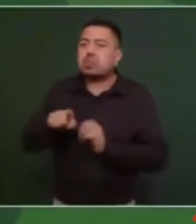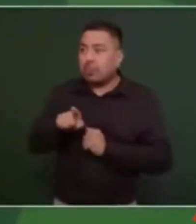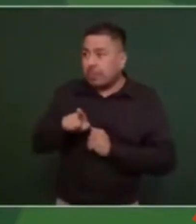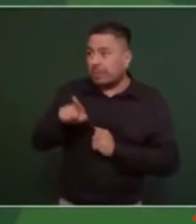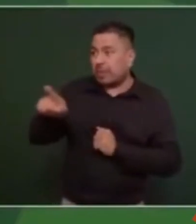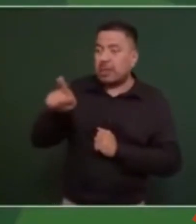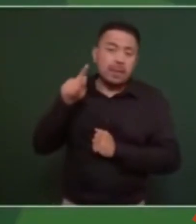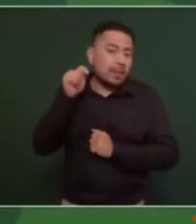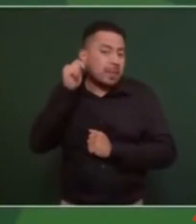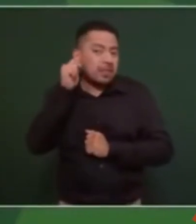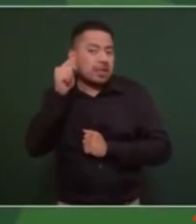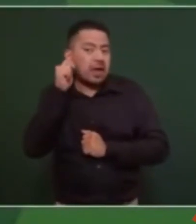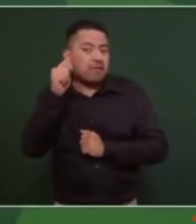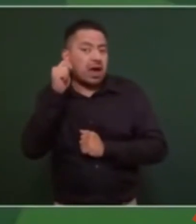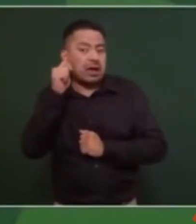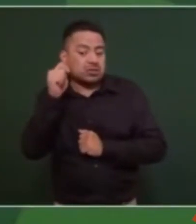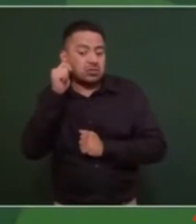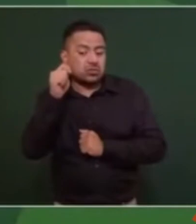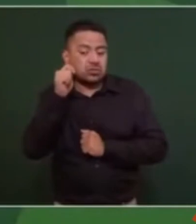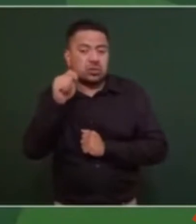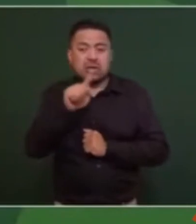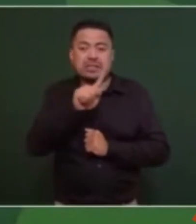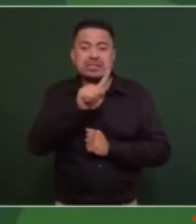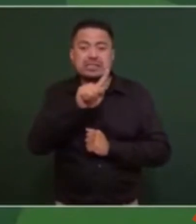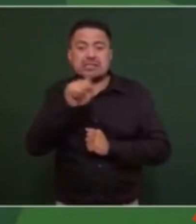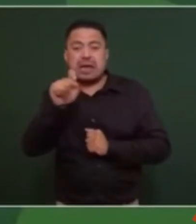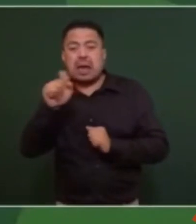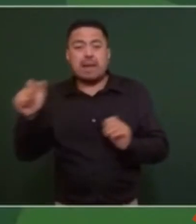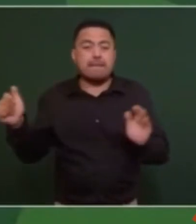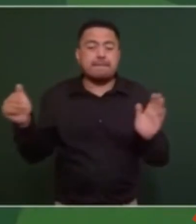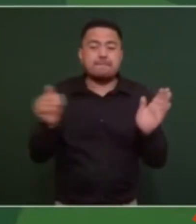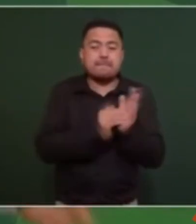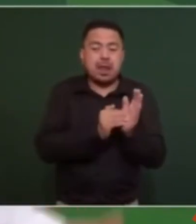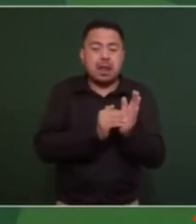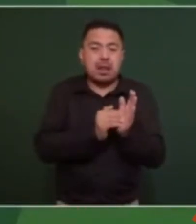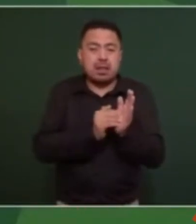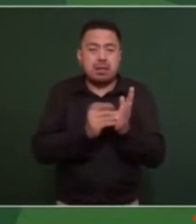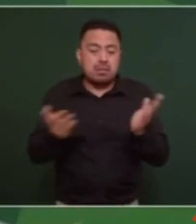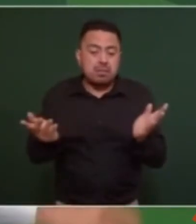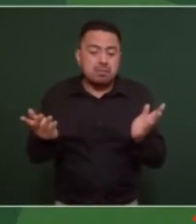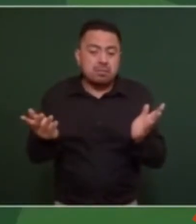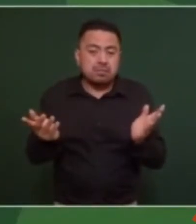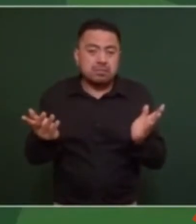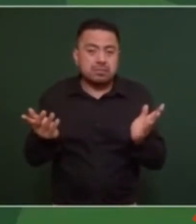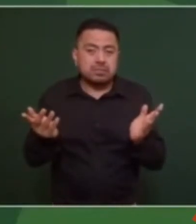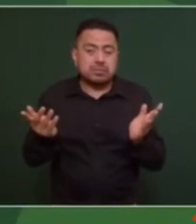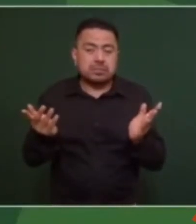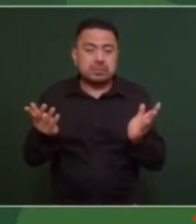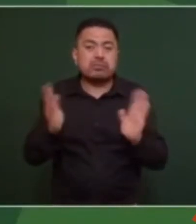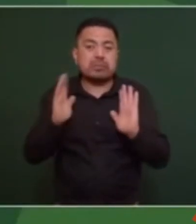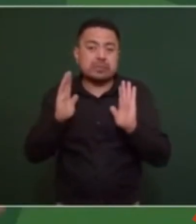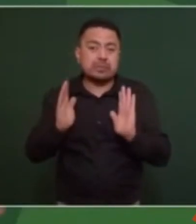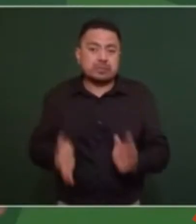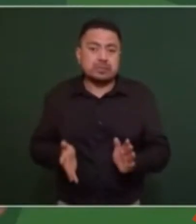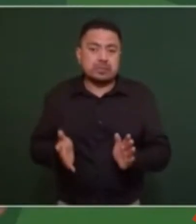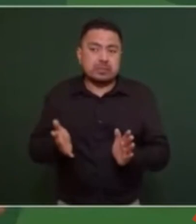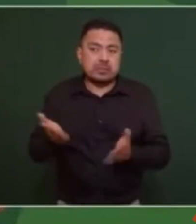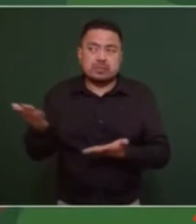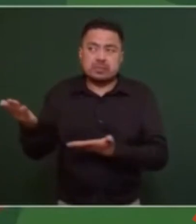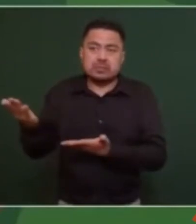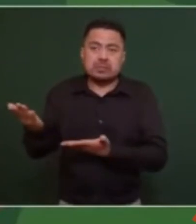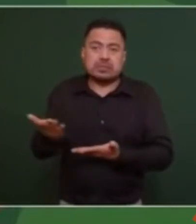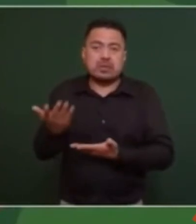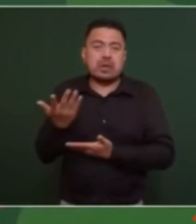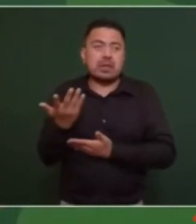creo que fueron cien mil y nos llevó como diez